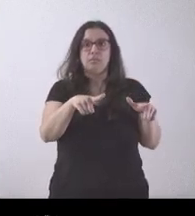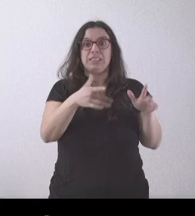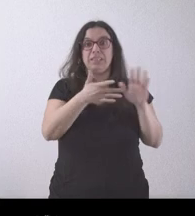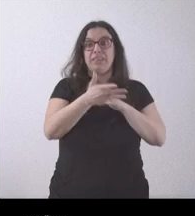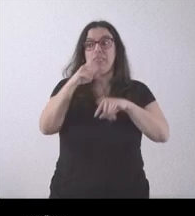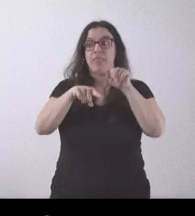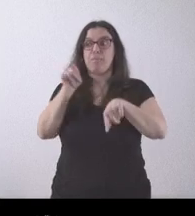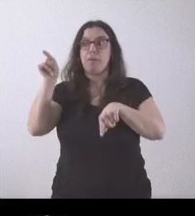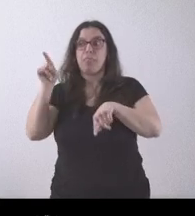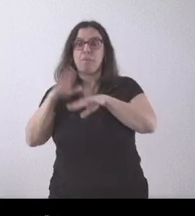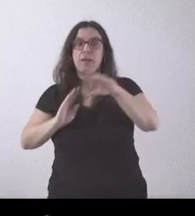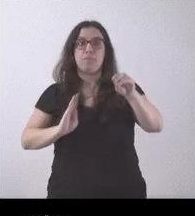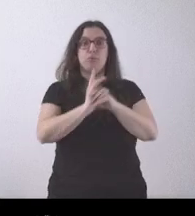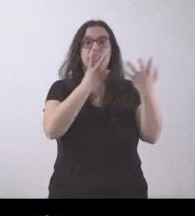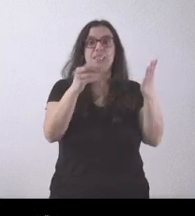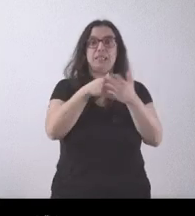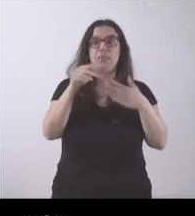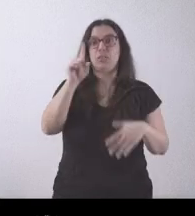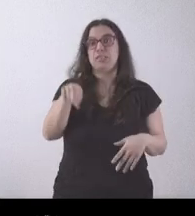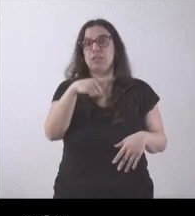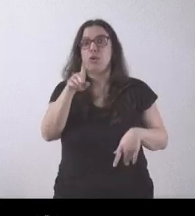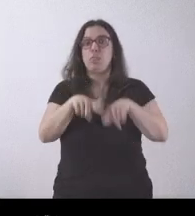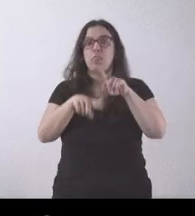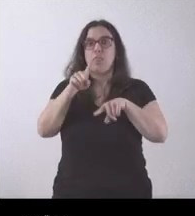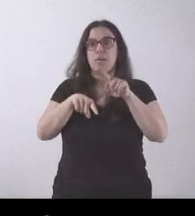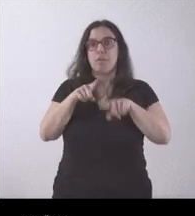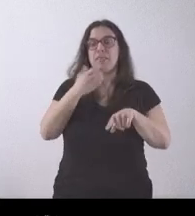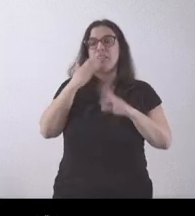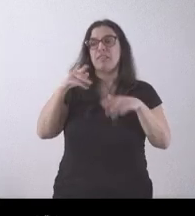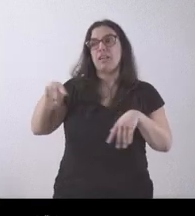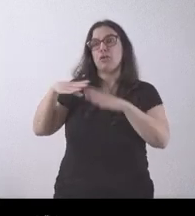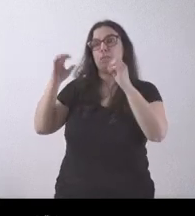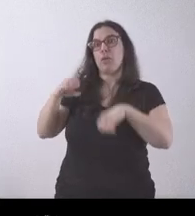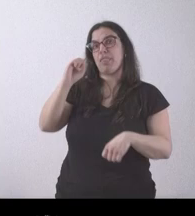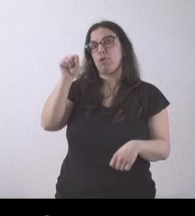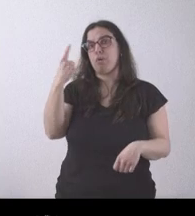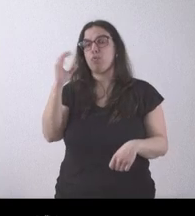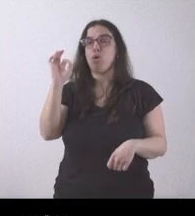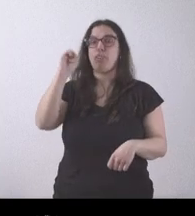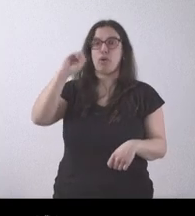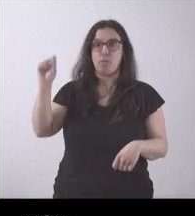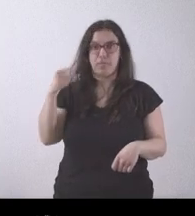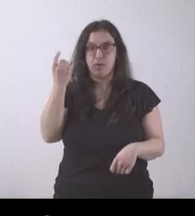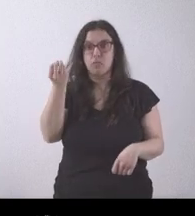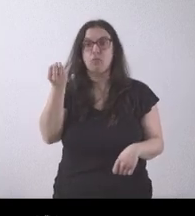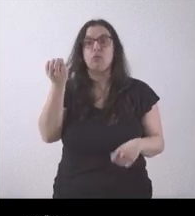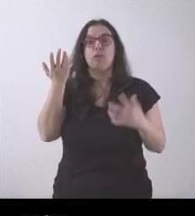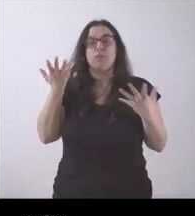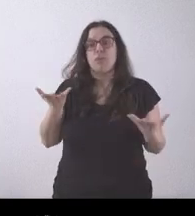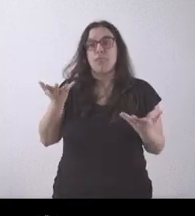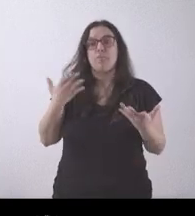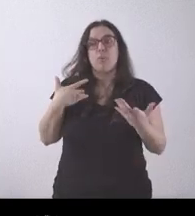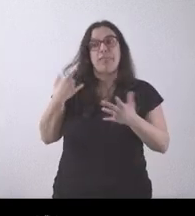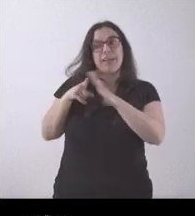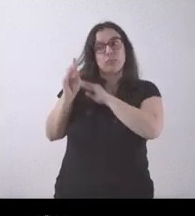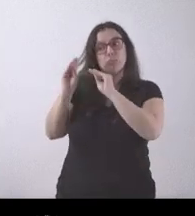se podría contar con ellos o no en función de que esto quede en el 0,1 o el 0,0. ¿Hay margen para que en la tramitación de los